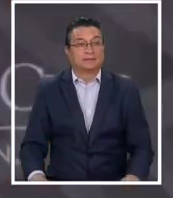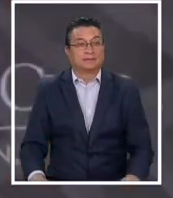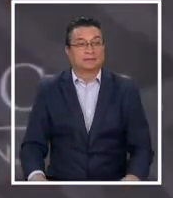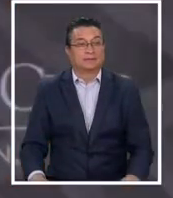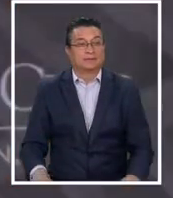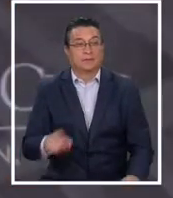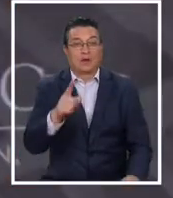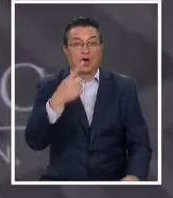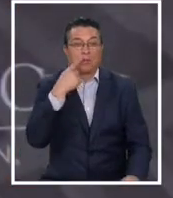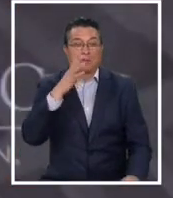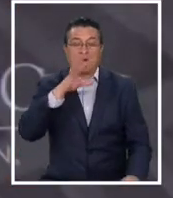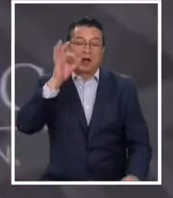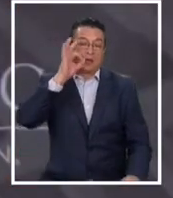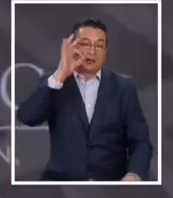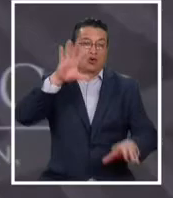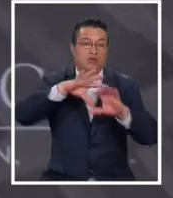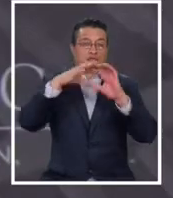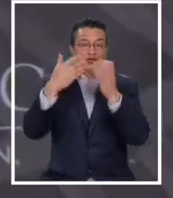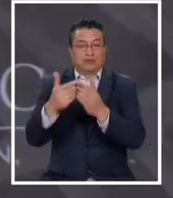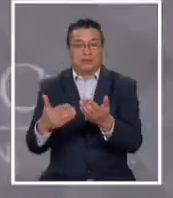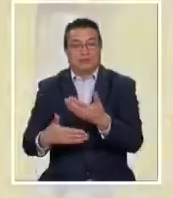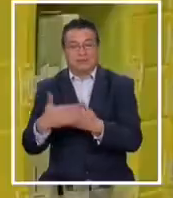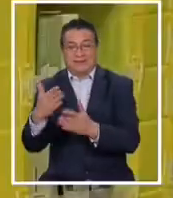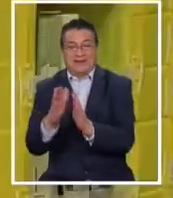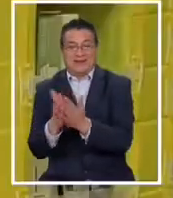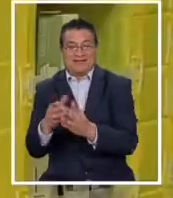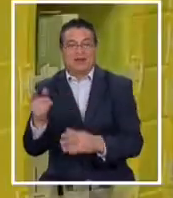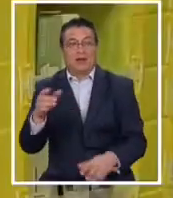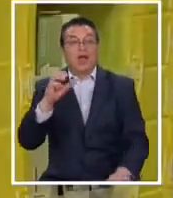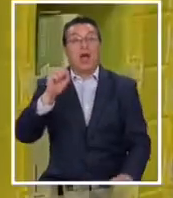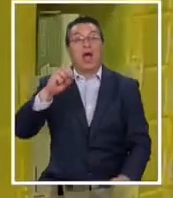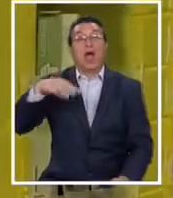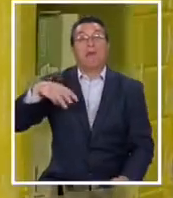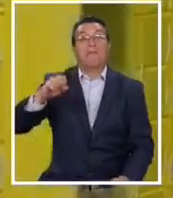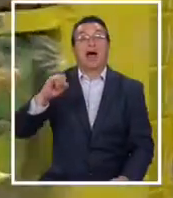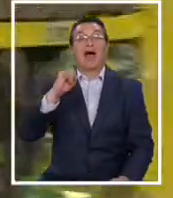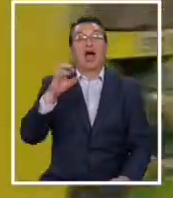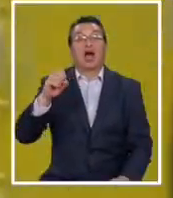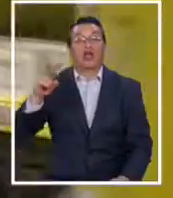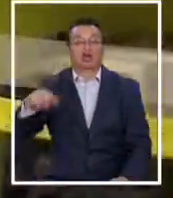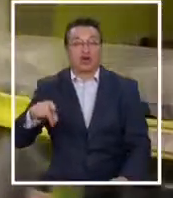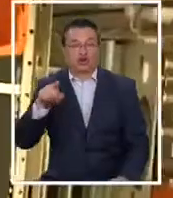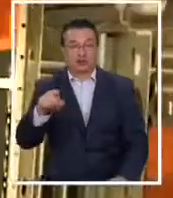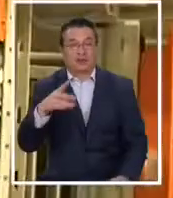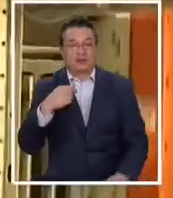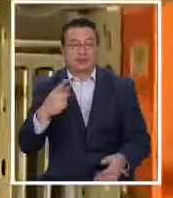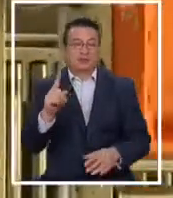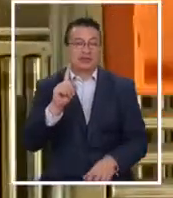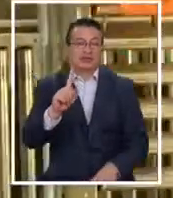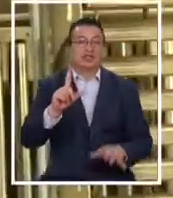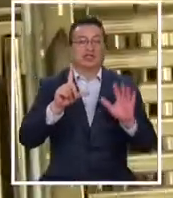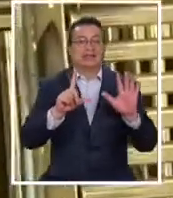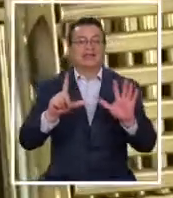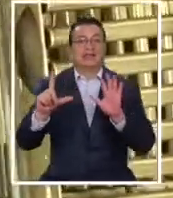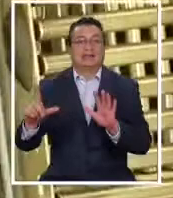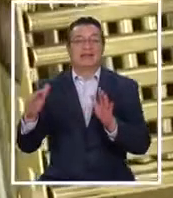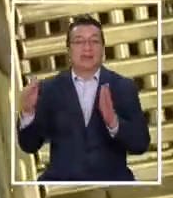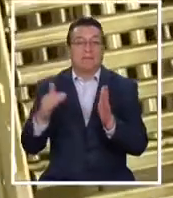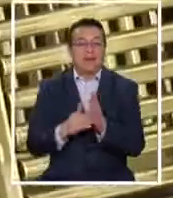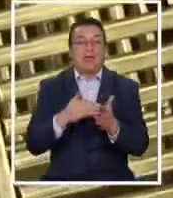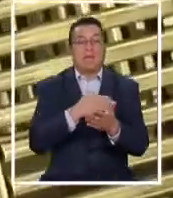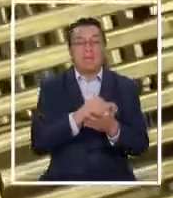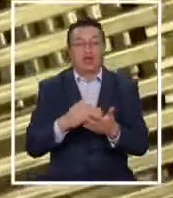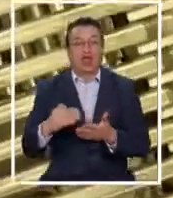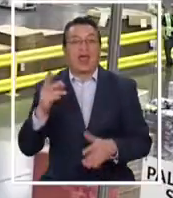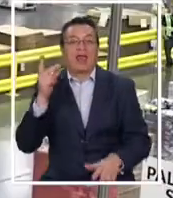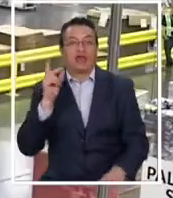Es el hombre más rico del mundo según la revista Forbes. El fundador de Amazon, Jeff Bezos, amasa una fortuna de 177 mil millones